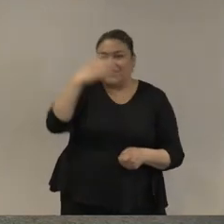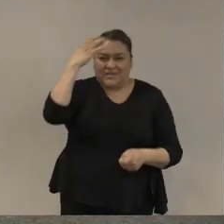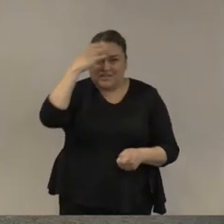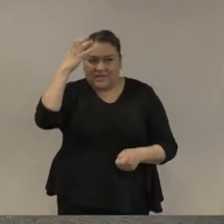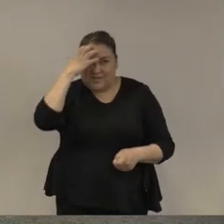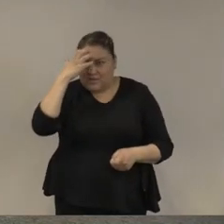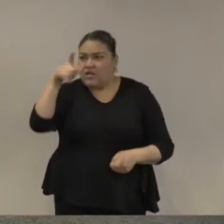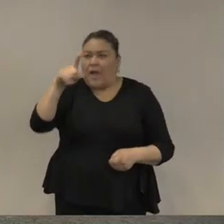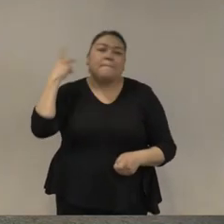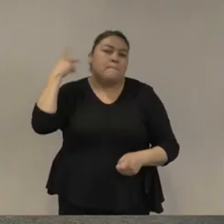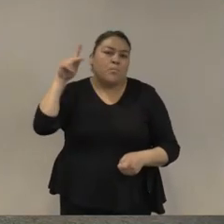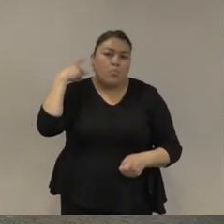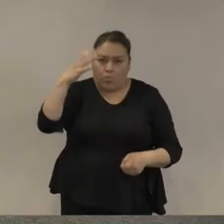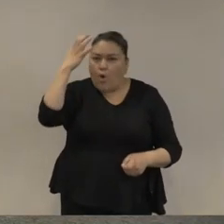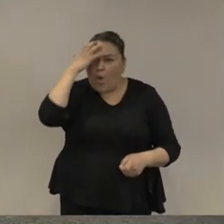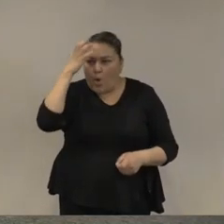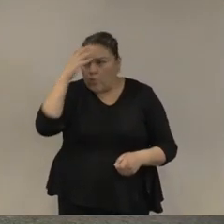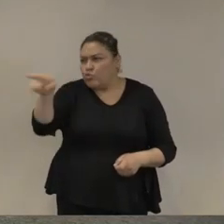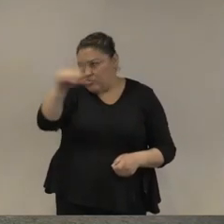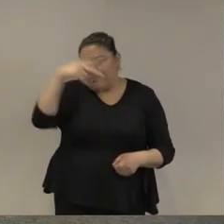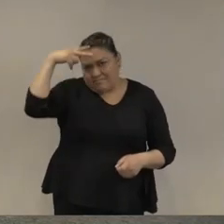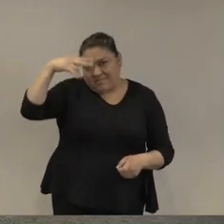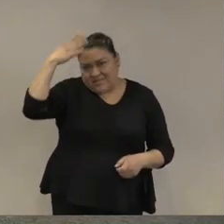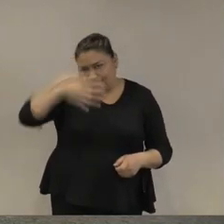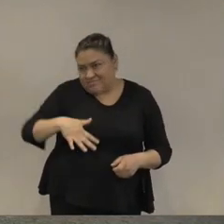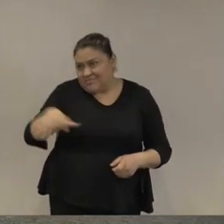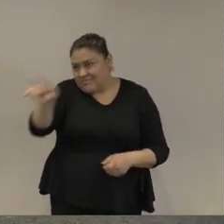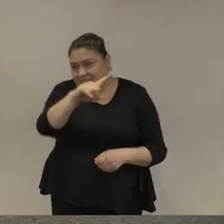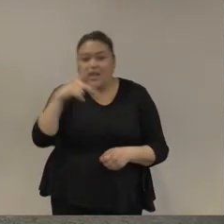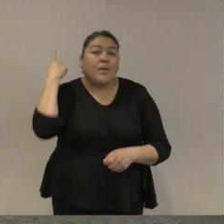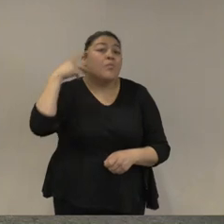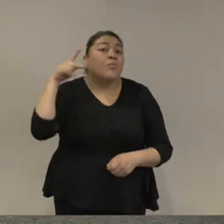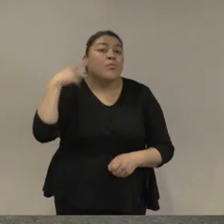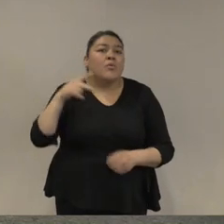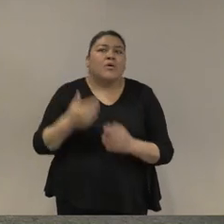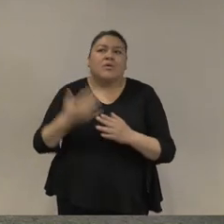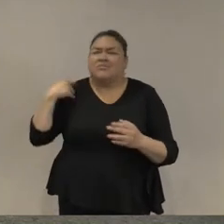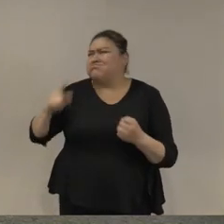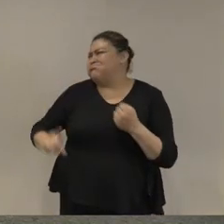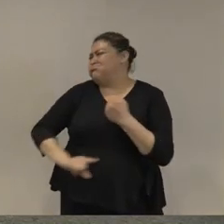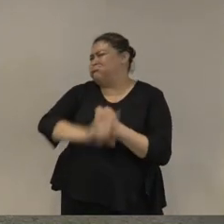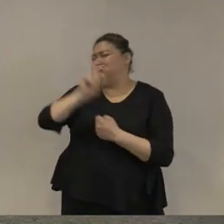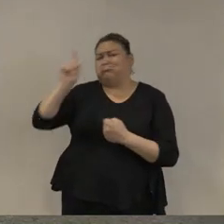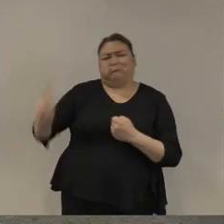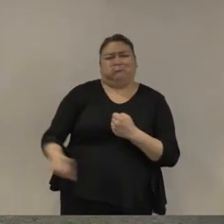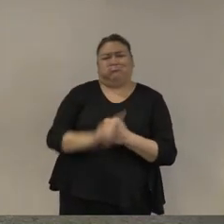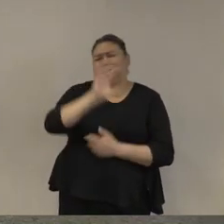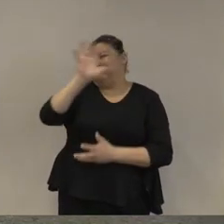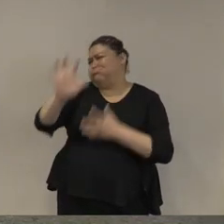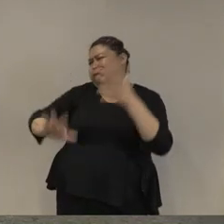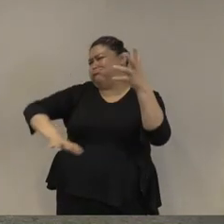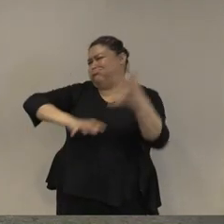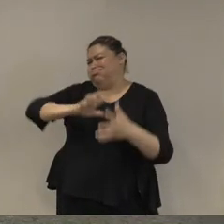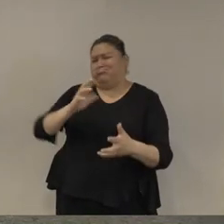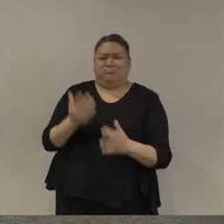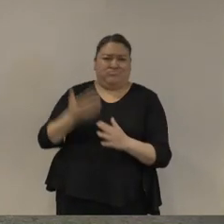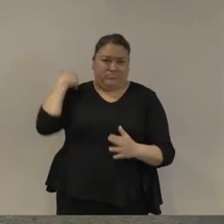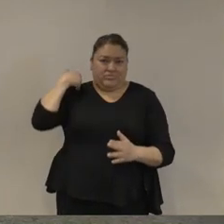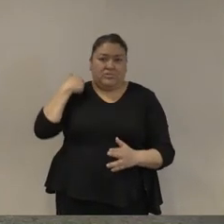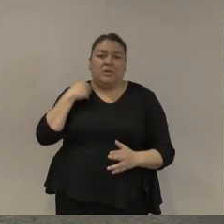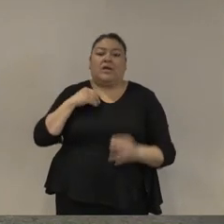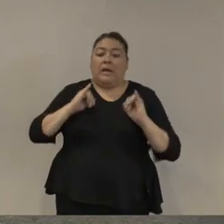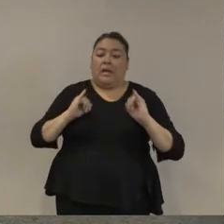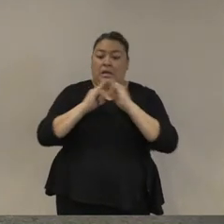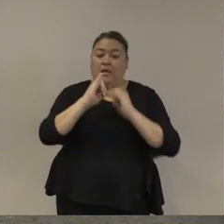que son de este país pues el estado de Puebla trae unas broncas tremendas desde hace varios años y el Instituto Nacional